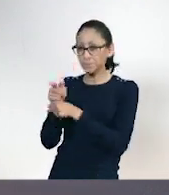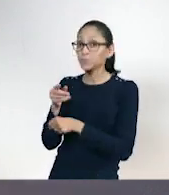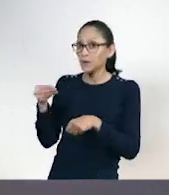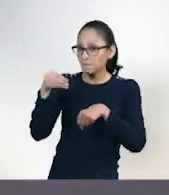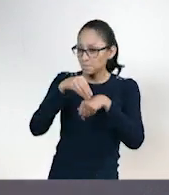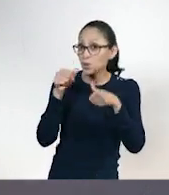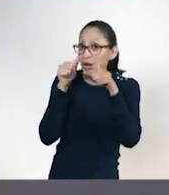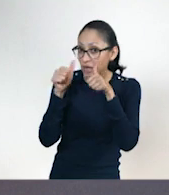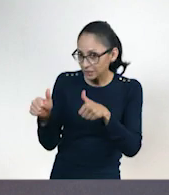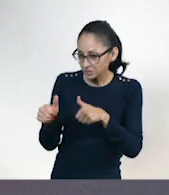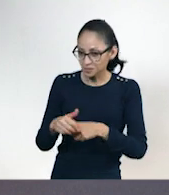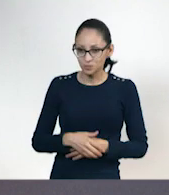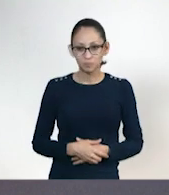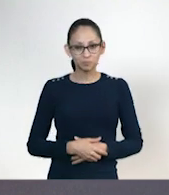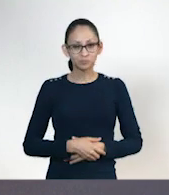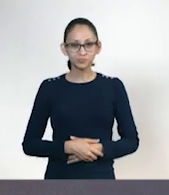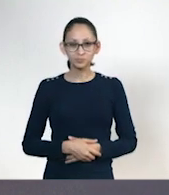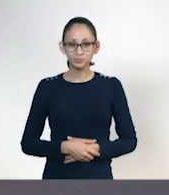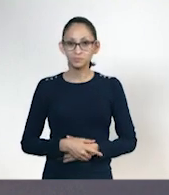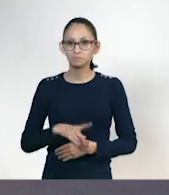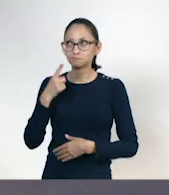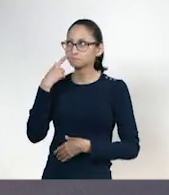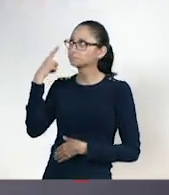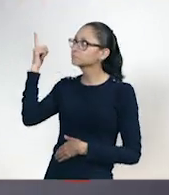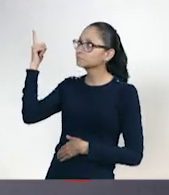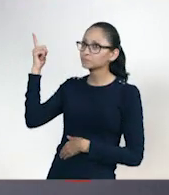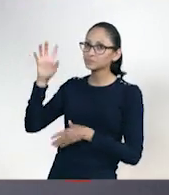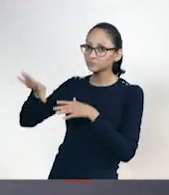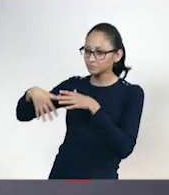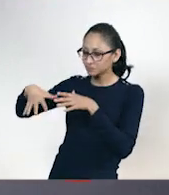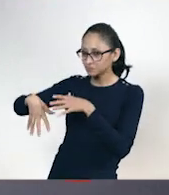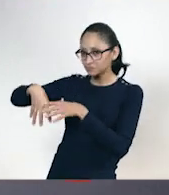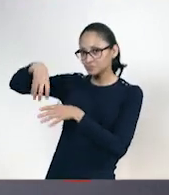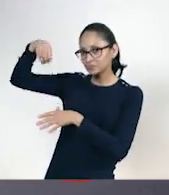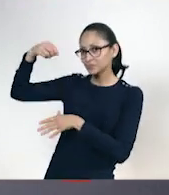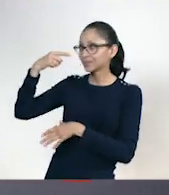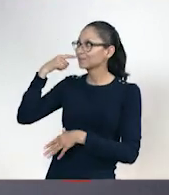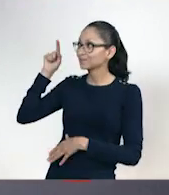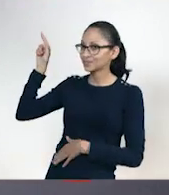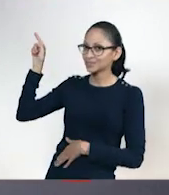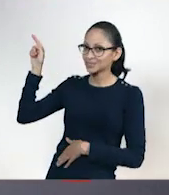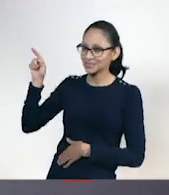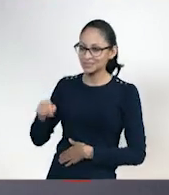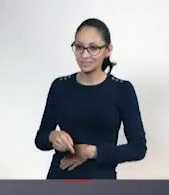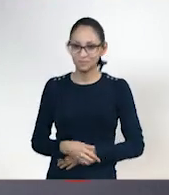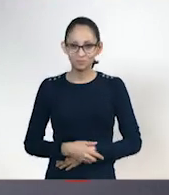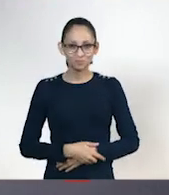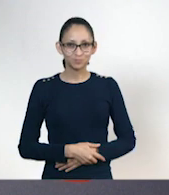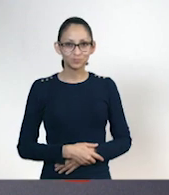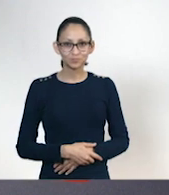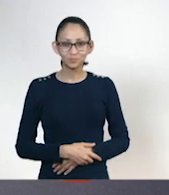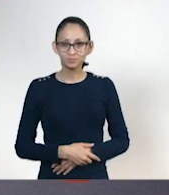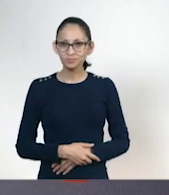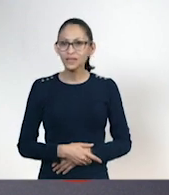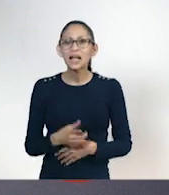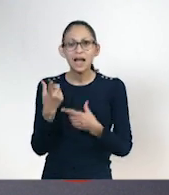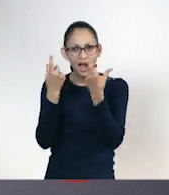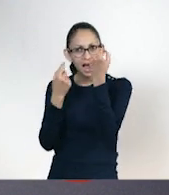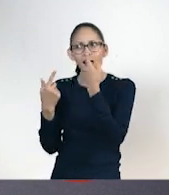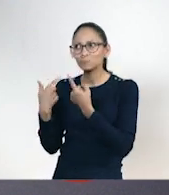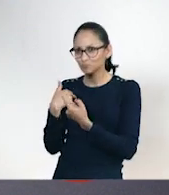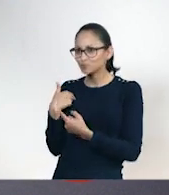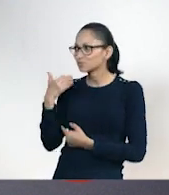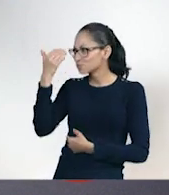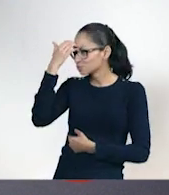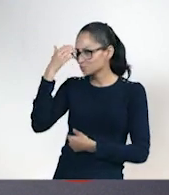atención. Ok. Vamos a comenzar con estos implementos. Ok, estos sí los conozco, ¿eh? ¿Sí los